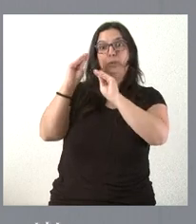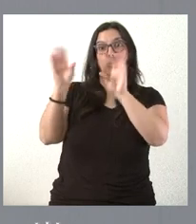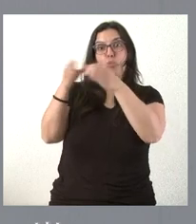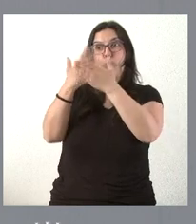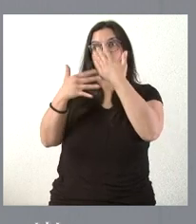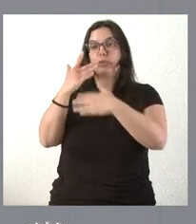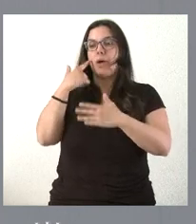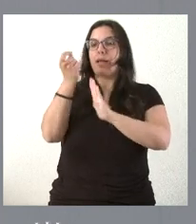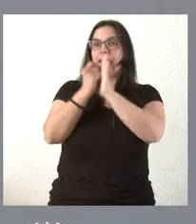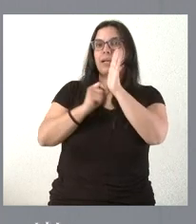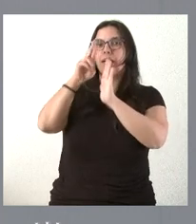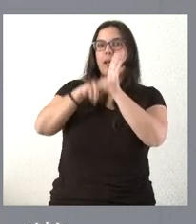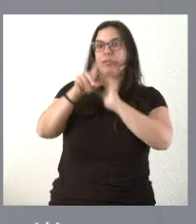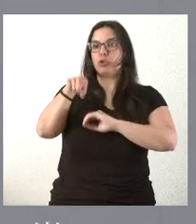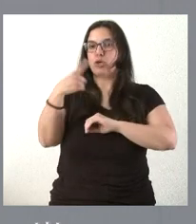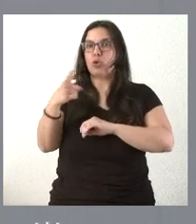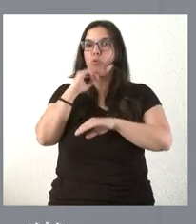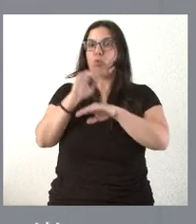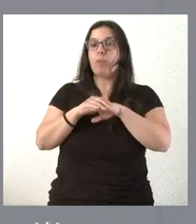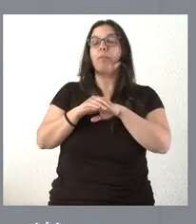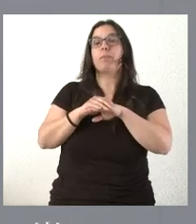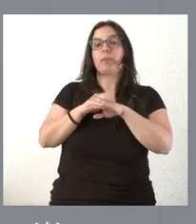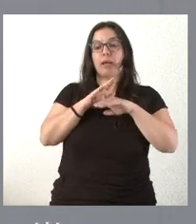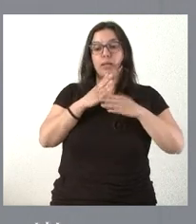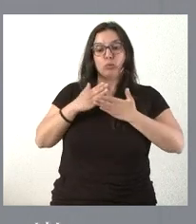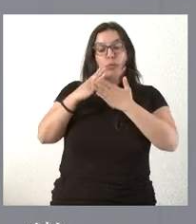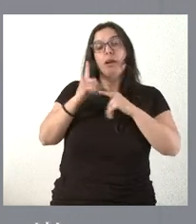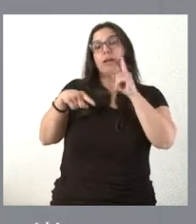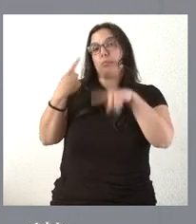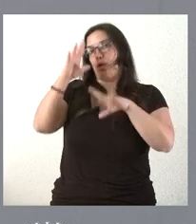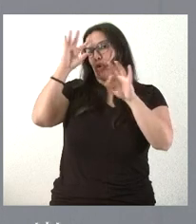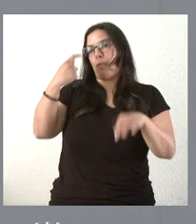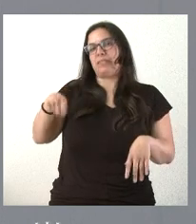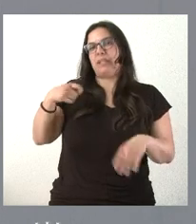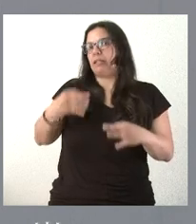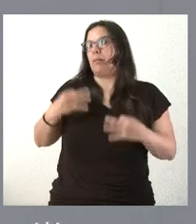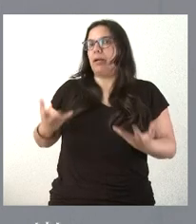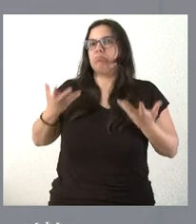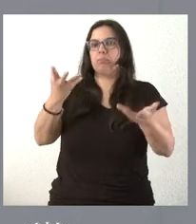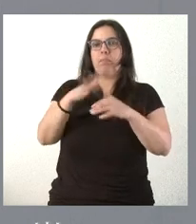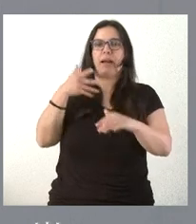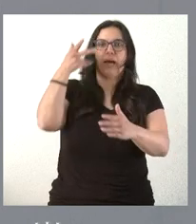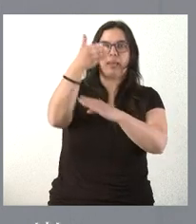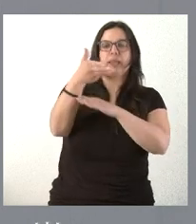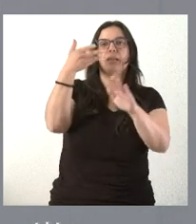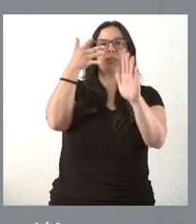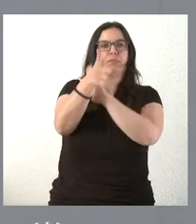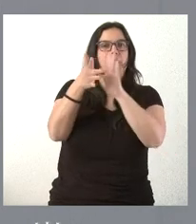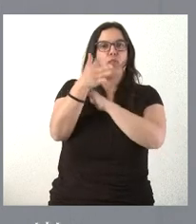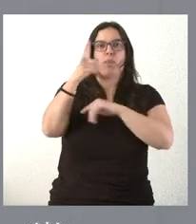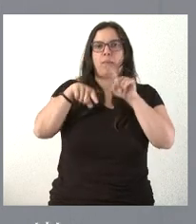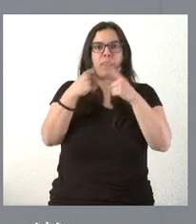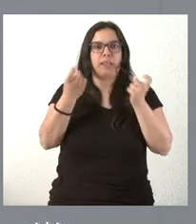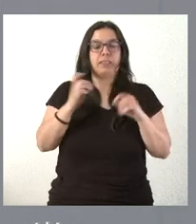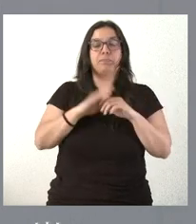en qué medida cumple el reglamento. Y, lógicamente, el presidente de la Junta de Castilla y siempre está disponible para dar las explicaciones que sean precisas en sede parlamentaria. La próxima semana